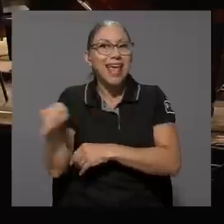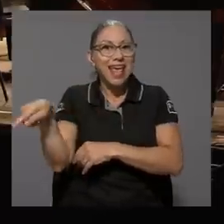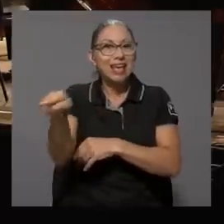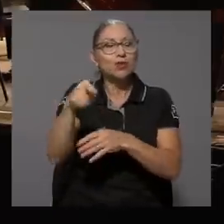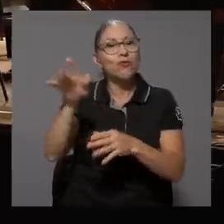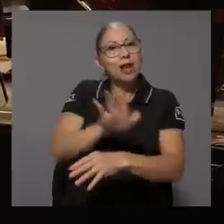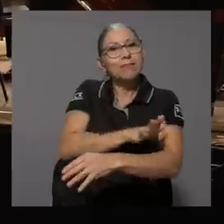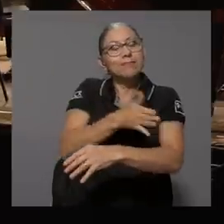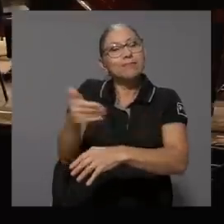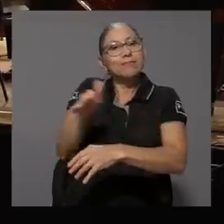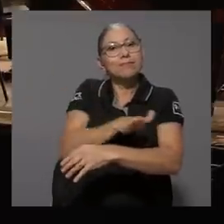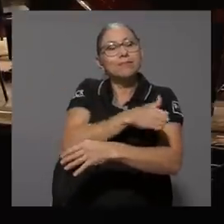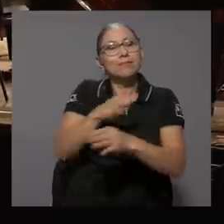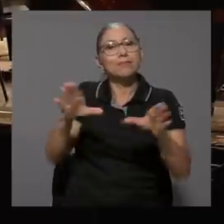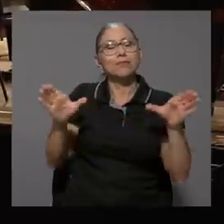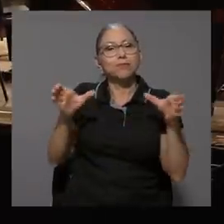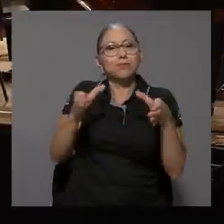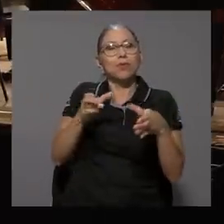Sinfónica de la UCR.